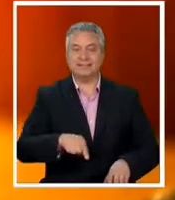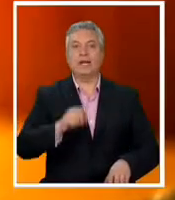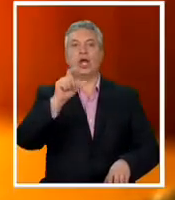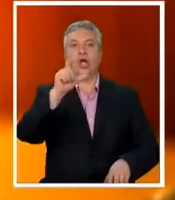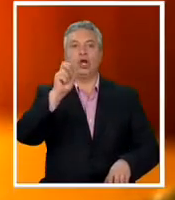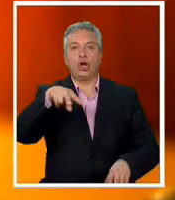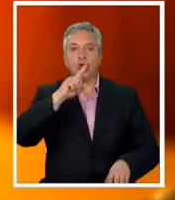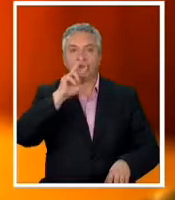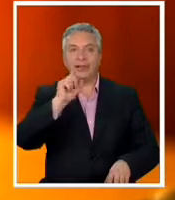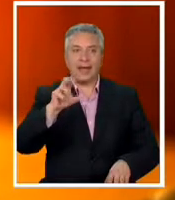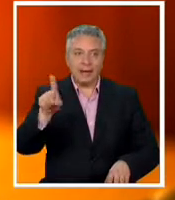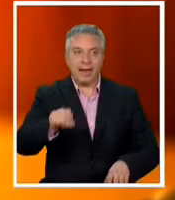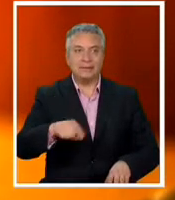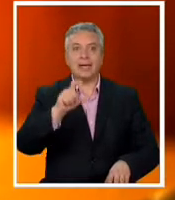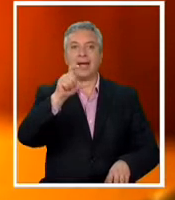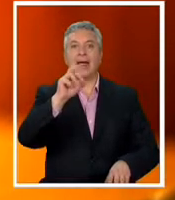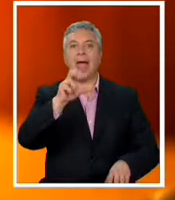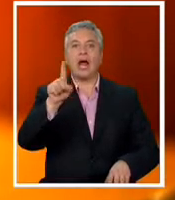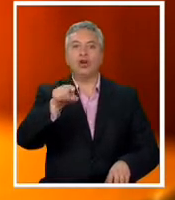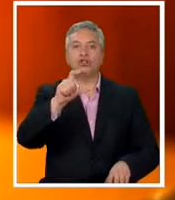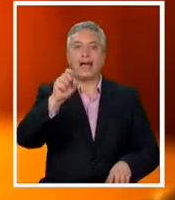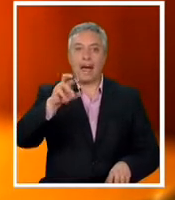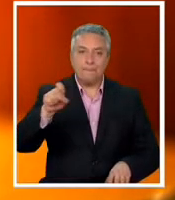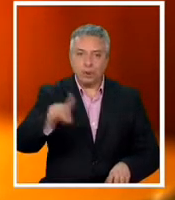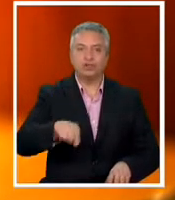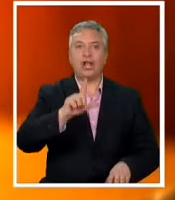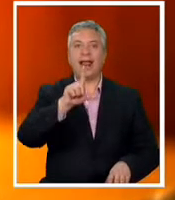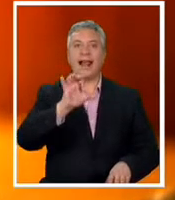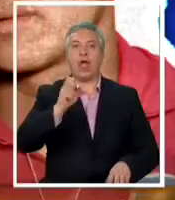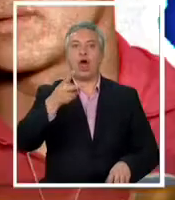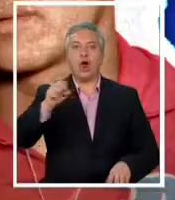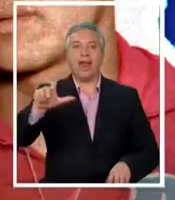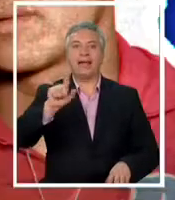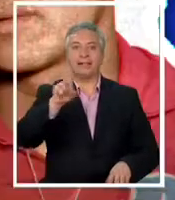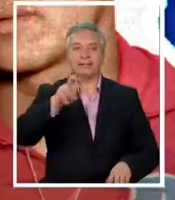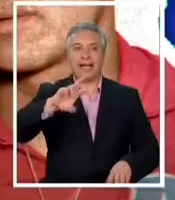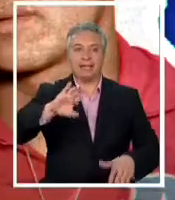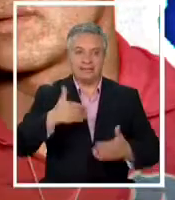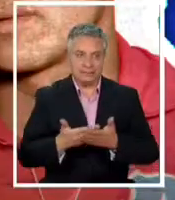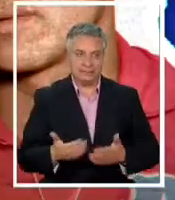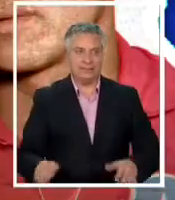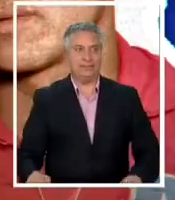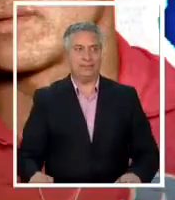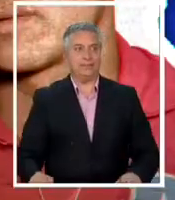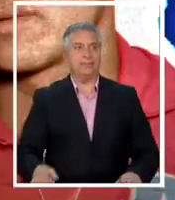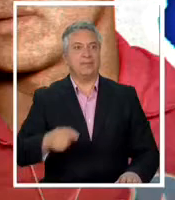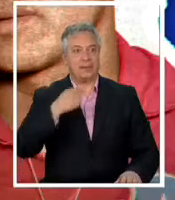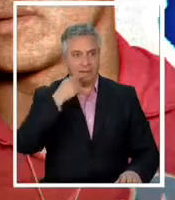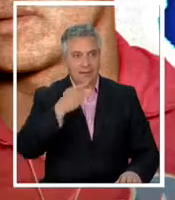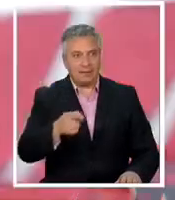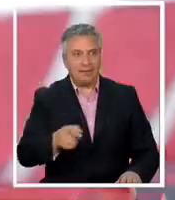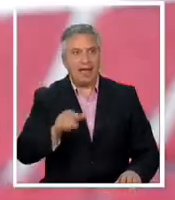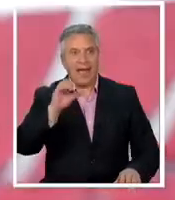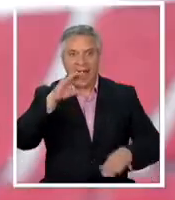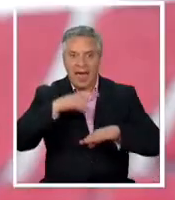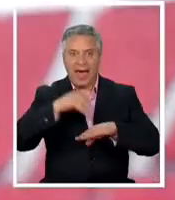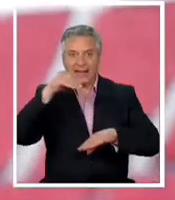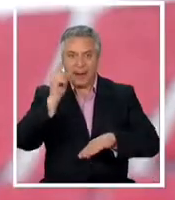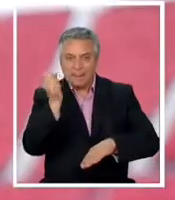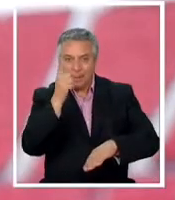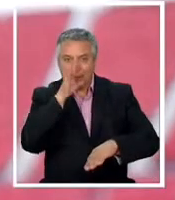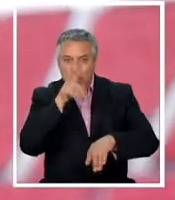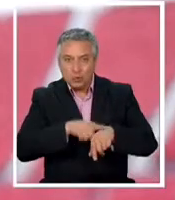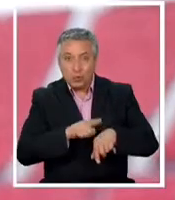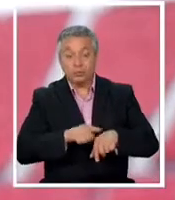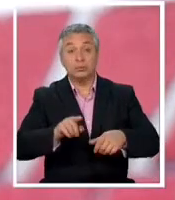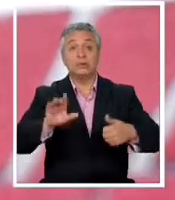Carlos Campos Leonel Sánchez Empezó el partido en la rica primer minuto de juego Hace exactamente